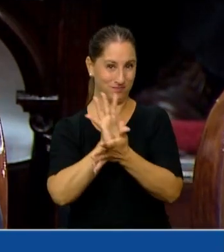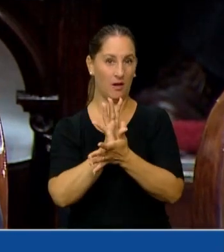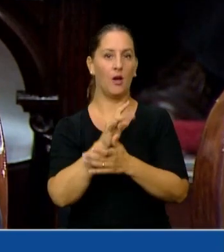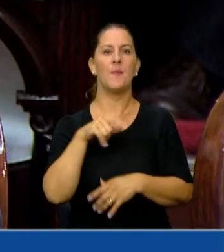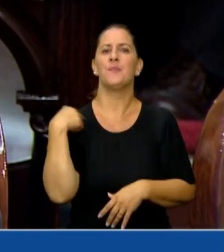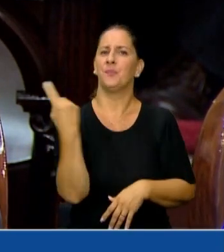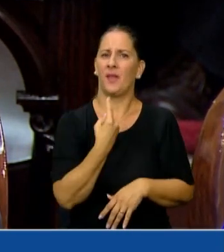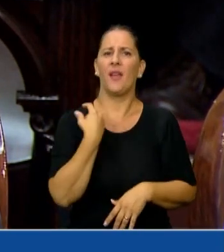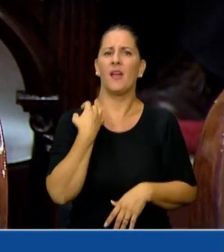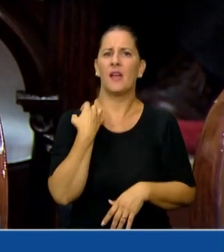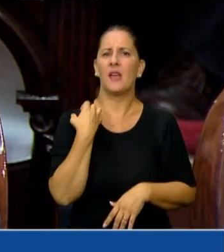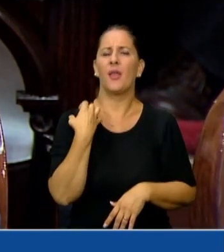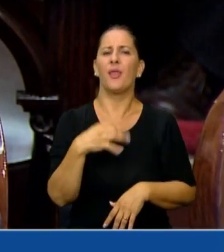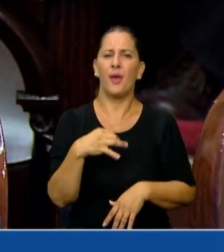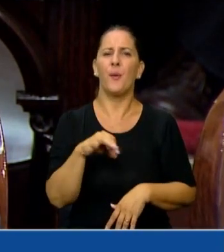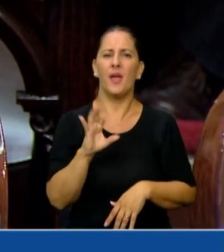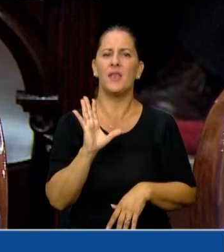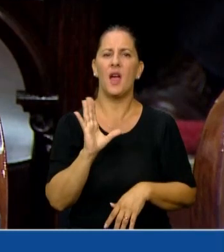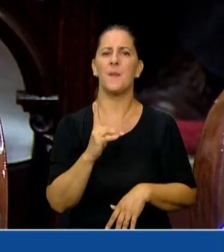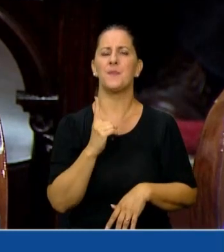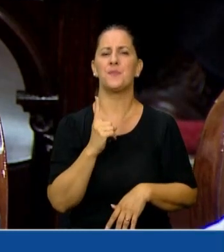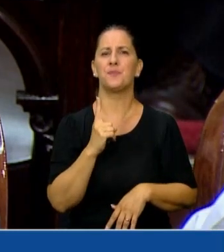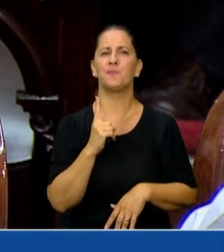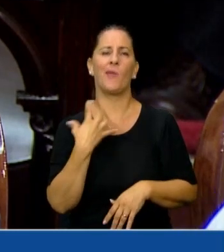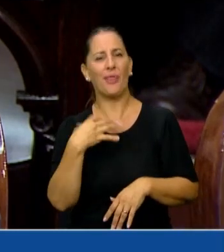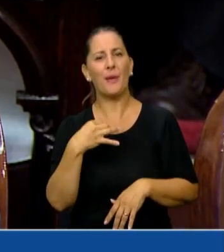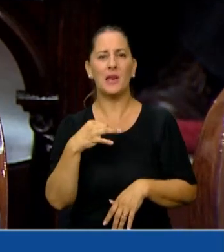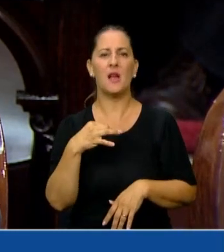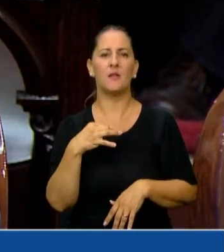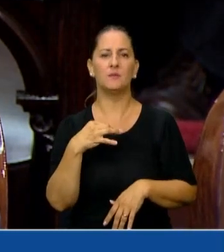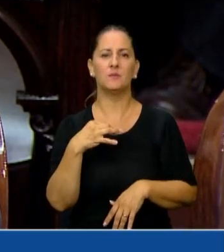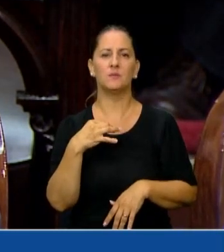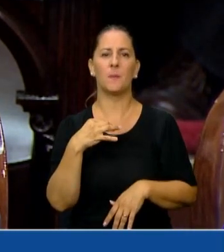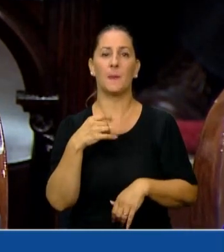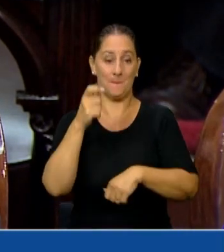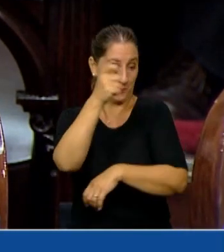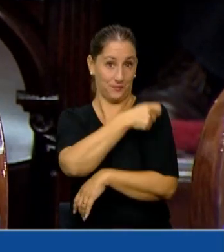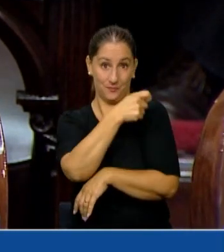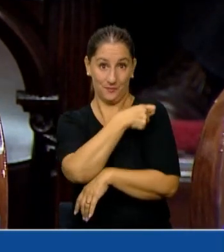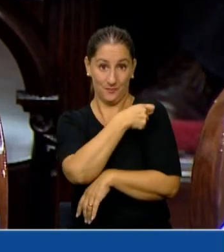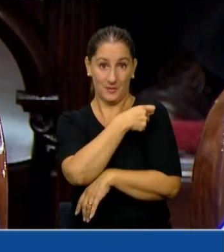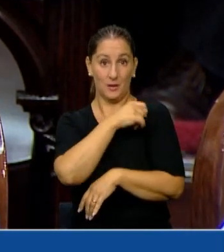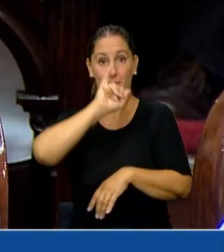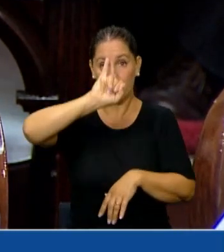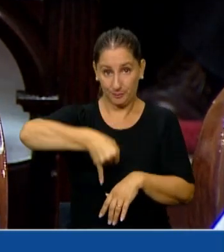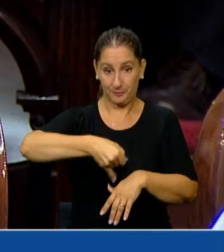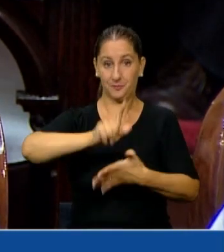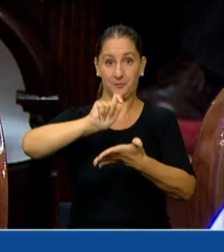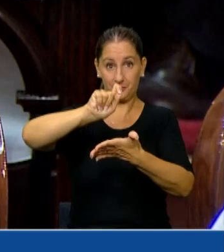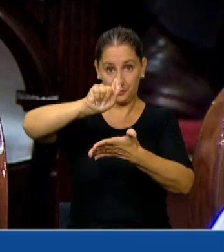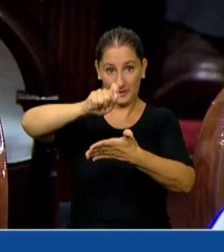debería proveerse antes de colocar un consentimiento